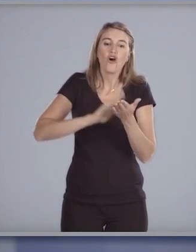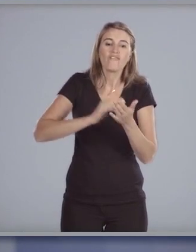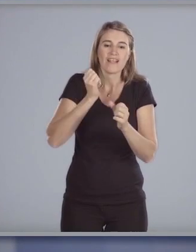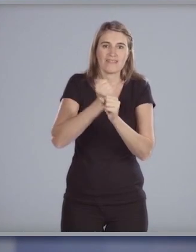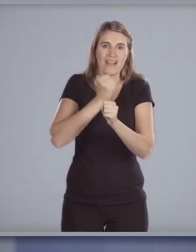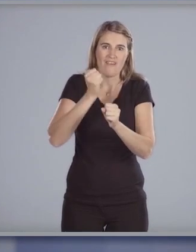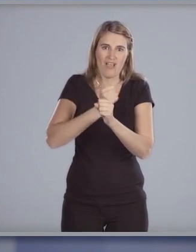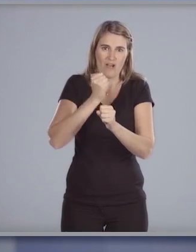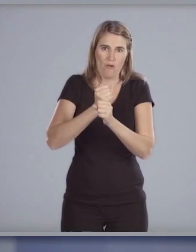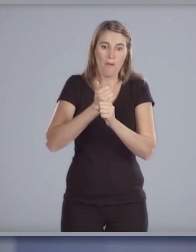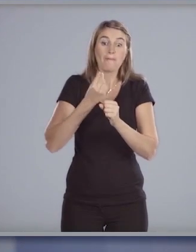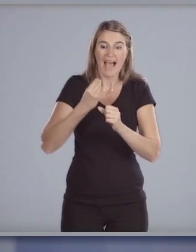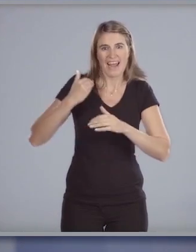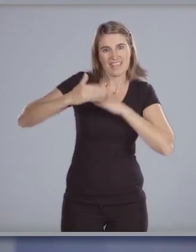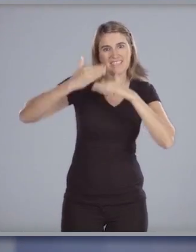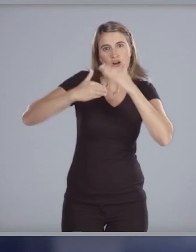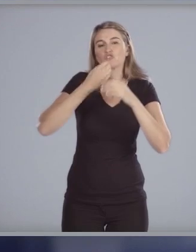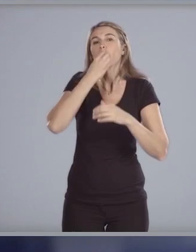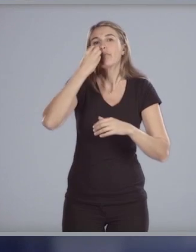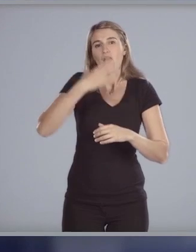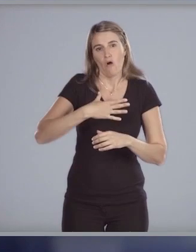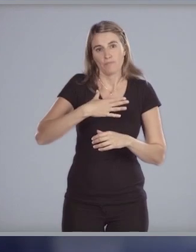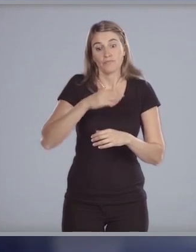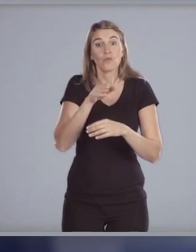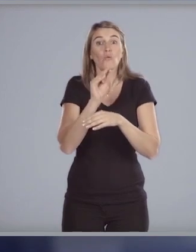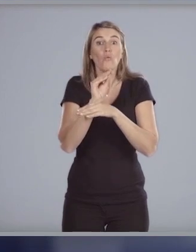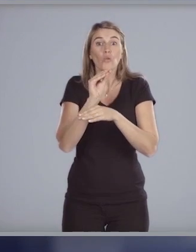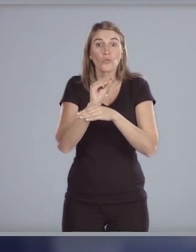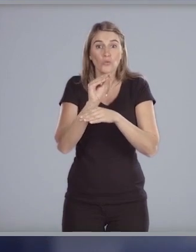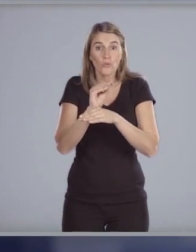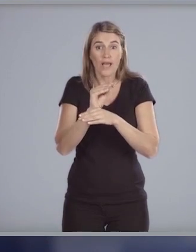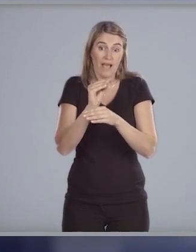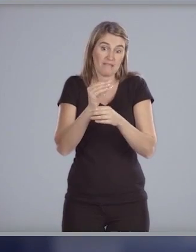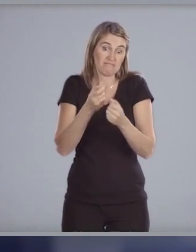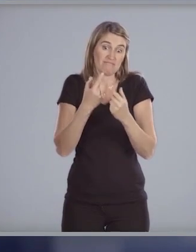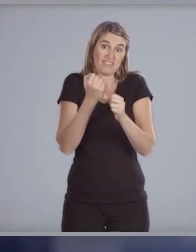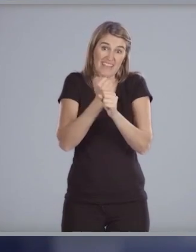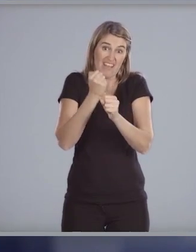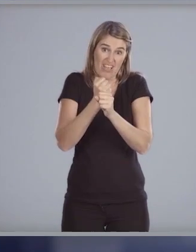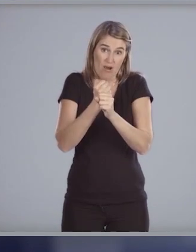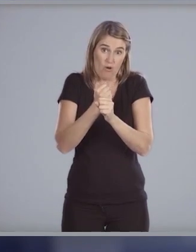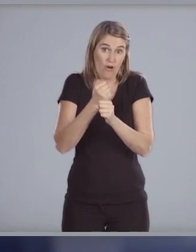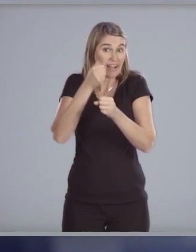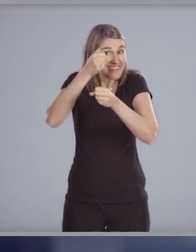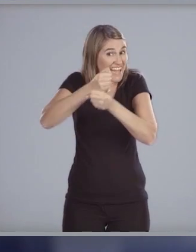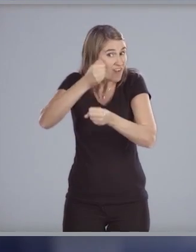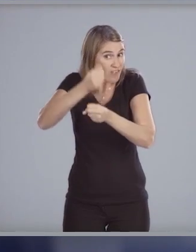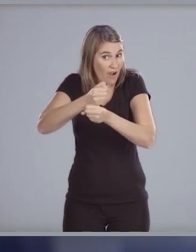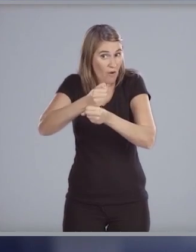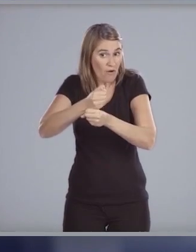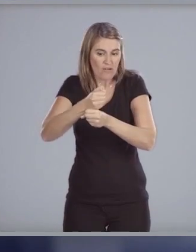trabajo para el desarrollo una cultura donde el trabajo el trabajo